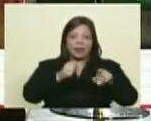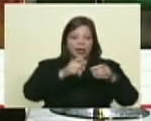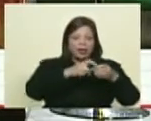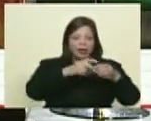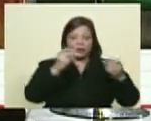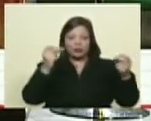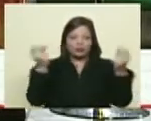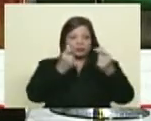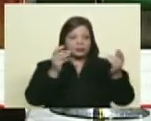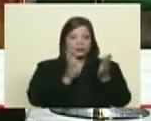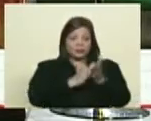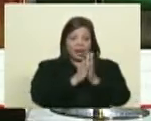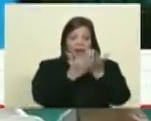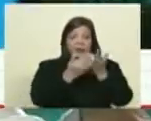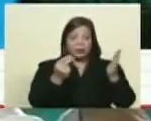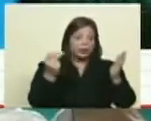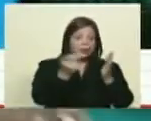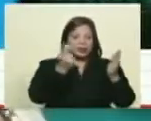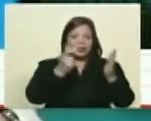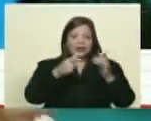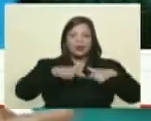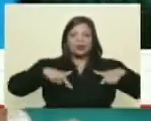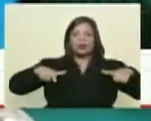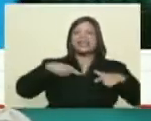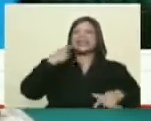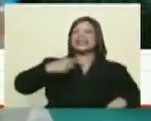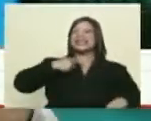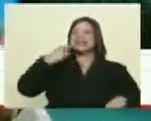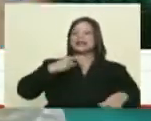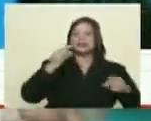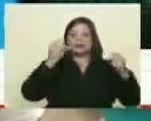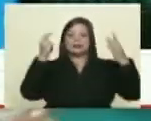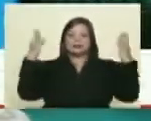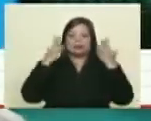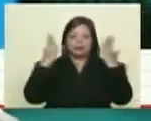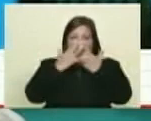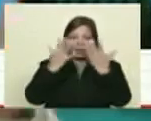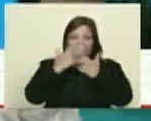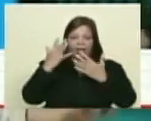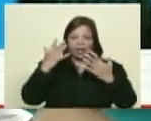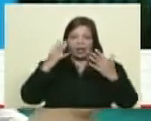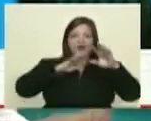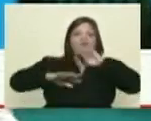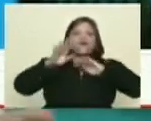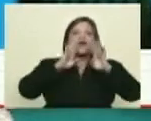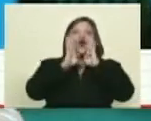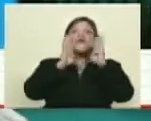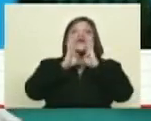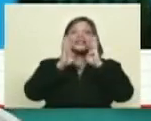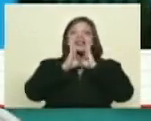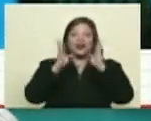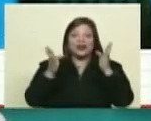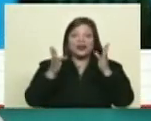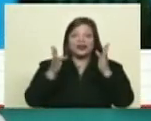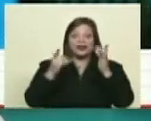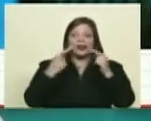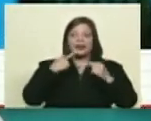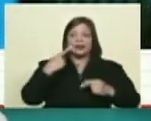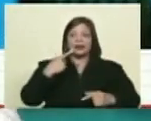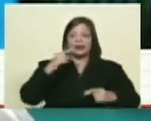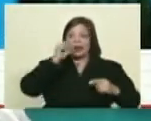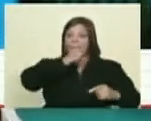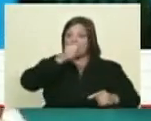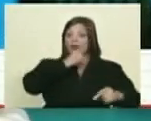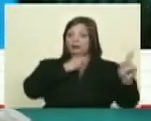que ocurre en el libro si le sacas de su zona de confort de repente se pierden y es ahí donde vienen las confesiones porque se dan cuenta de que lo que están haciendo no es